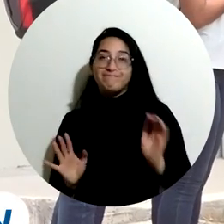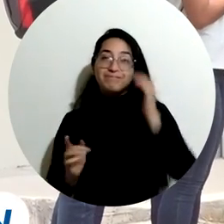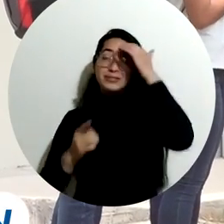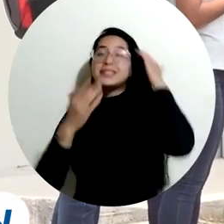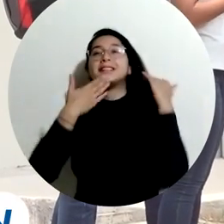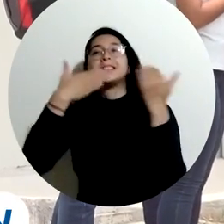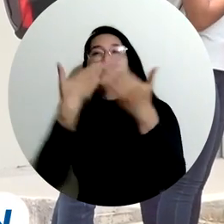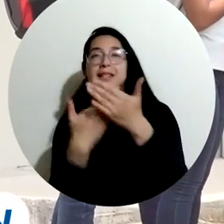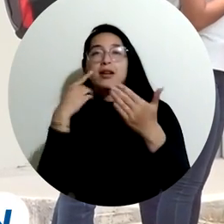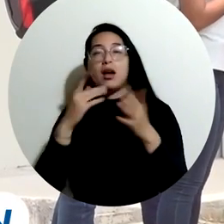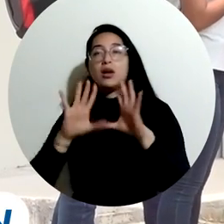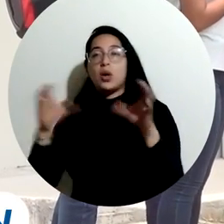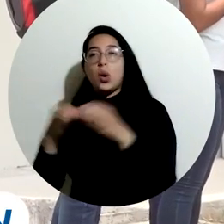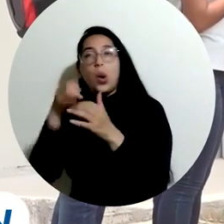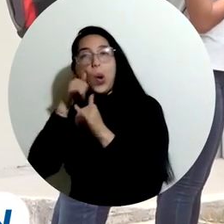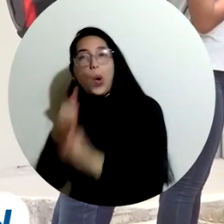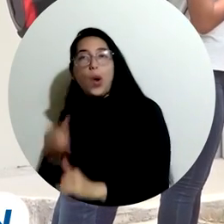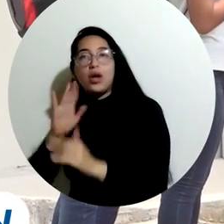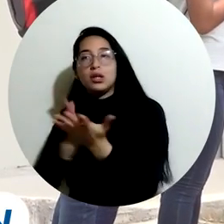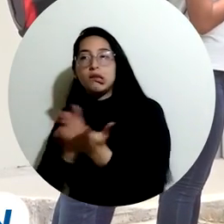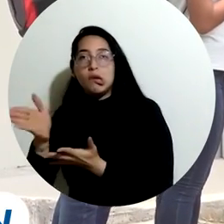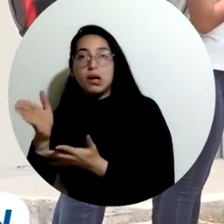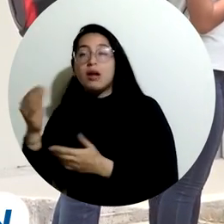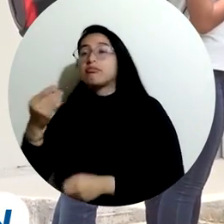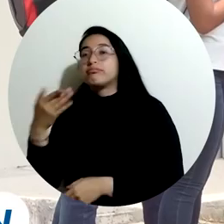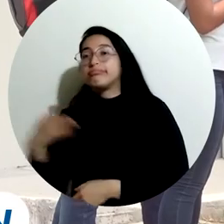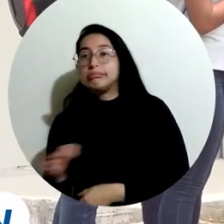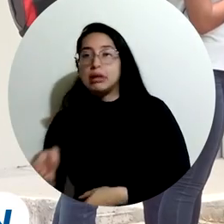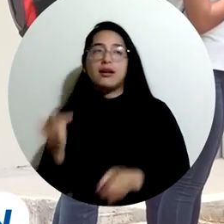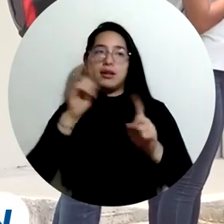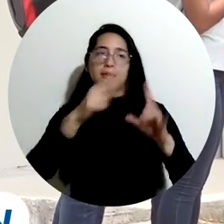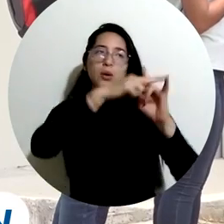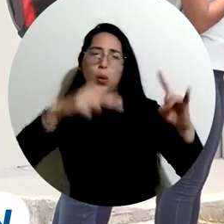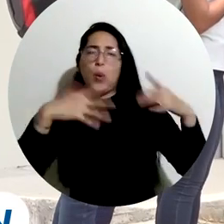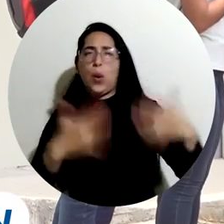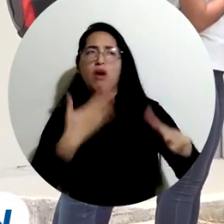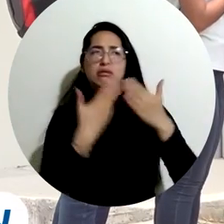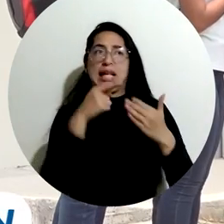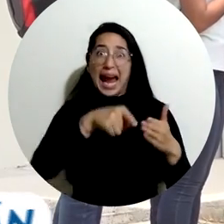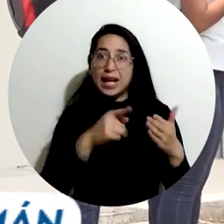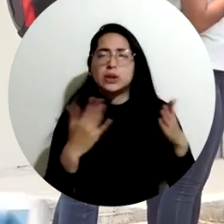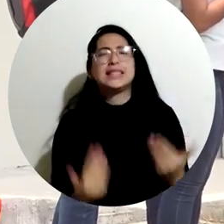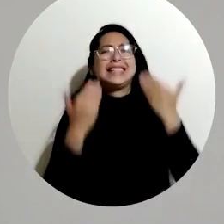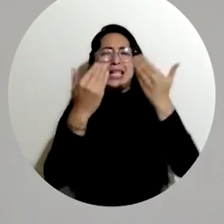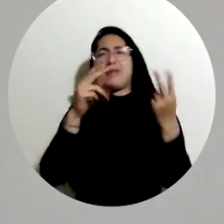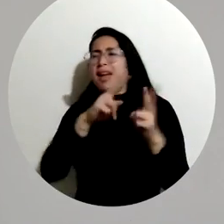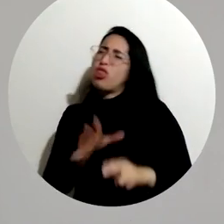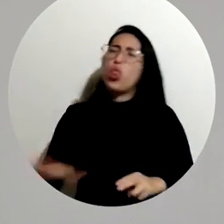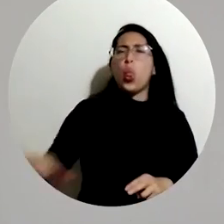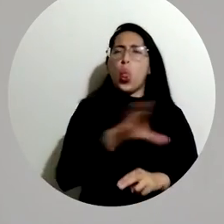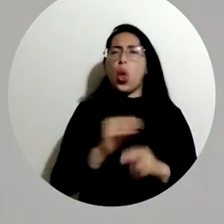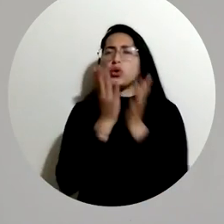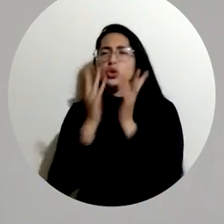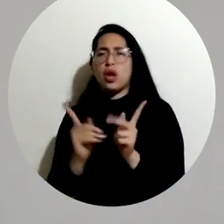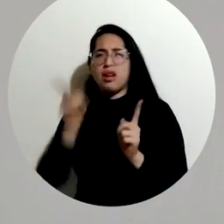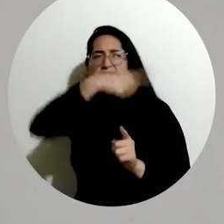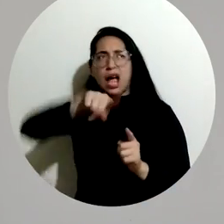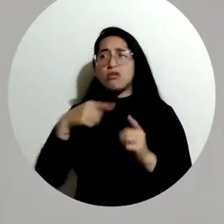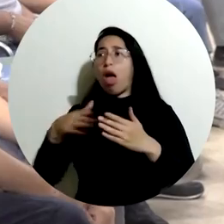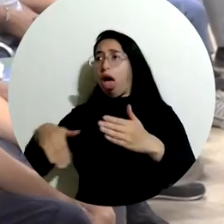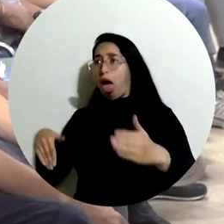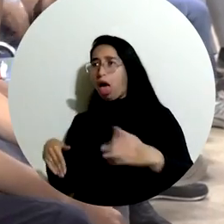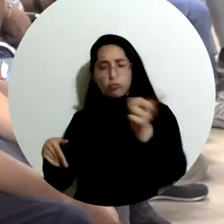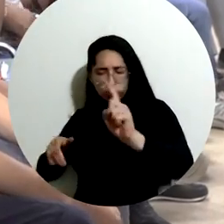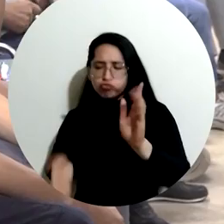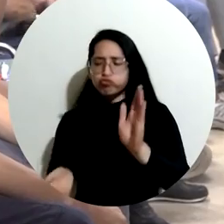felicitar a la carrera de ingeniería pesquera de la Universidad de Magdalena por esta iniciativa. Creo que es esencial para